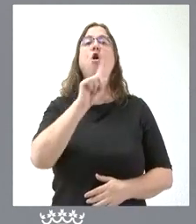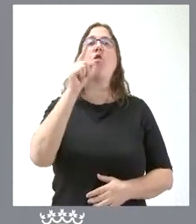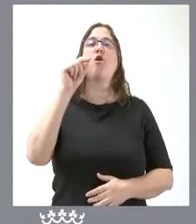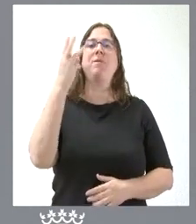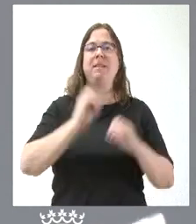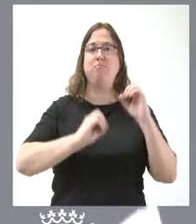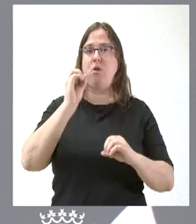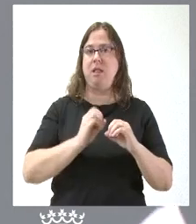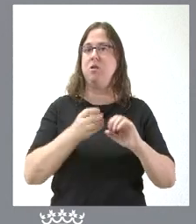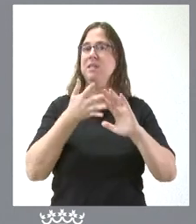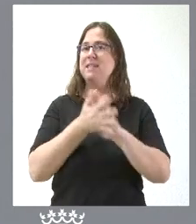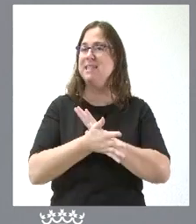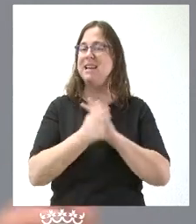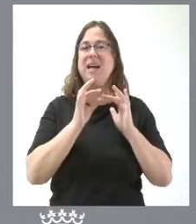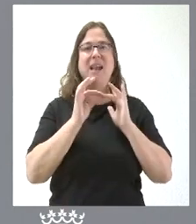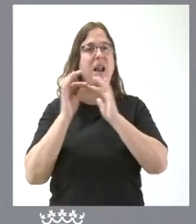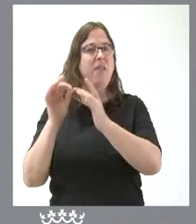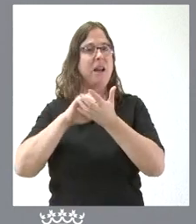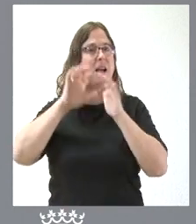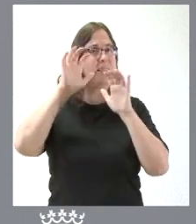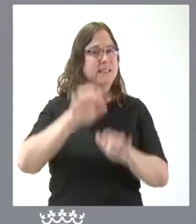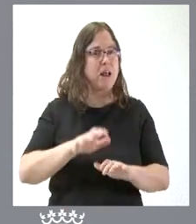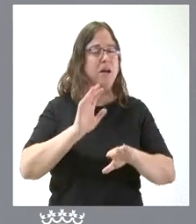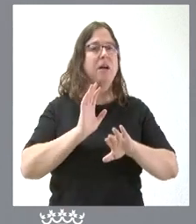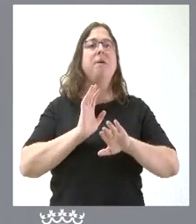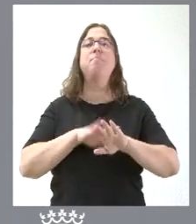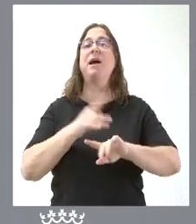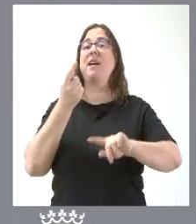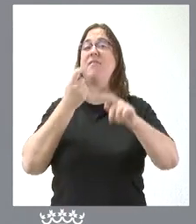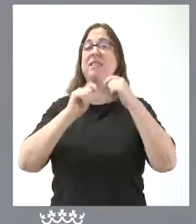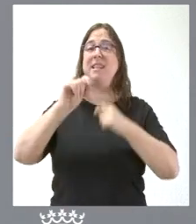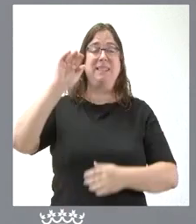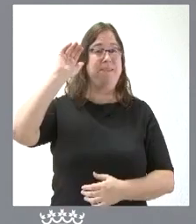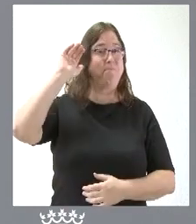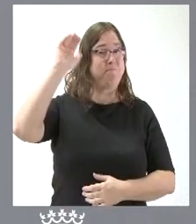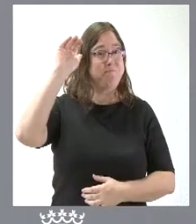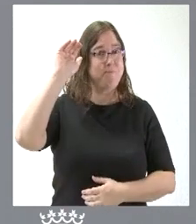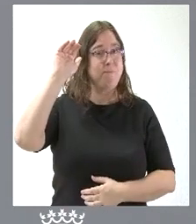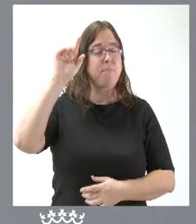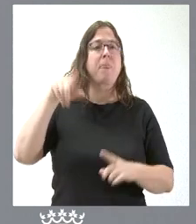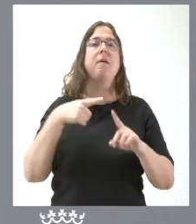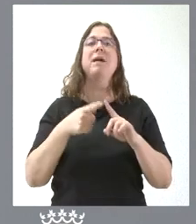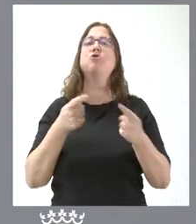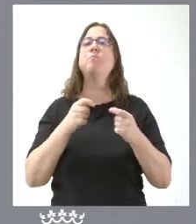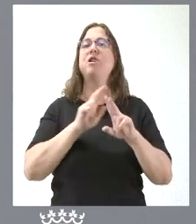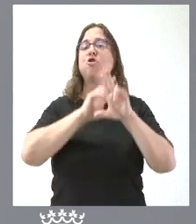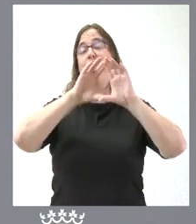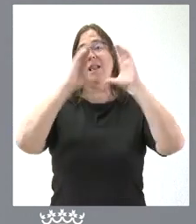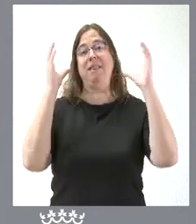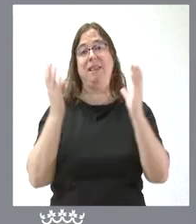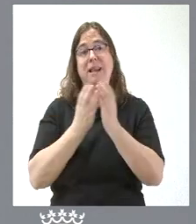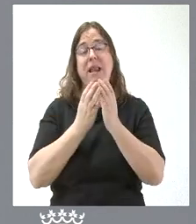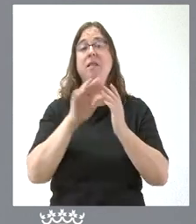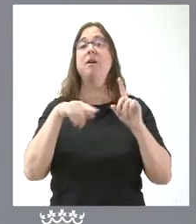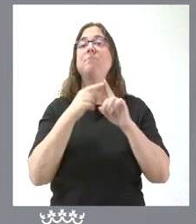valoraciones, el liderazgo de Castilla y León en las exportaciones en términos de crecimiento de exportaciones y de comercio internacional y el liderazgo de